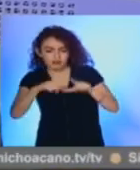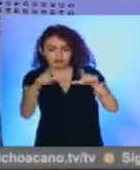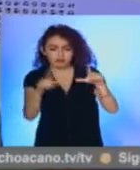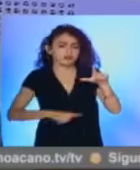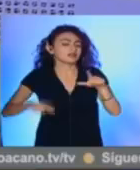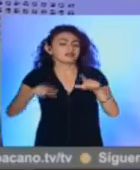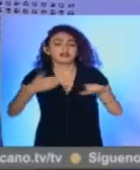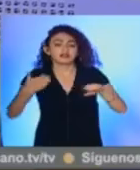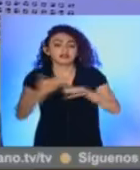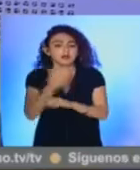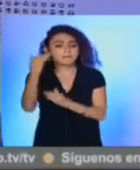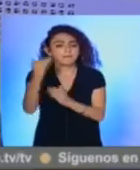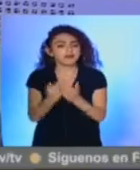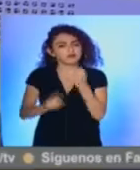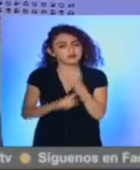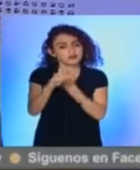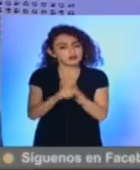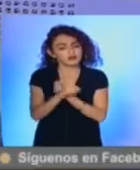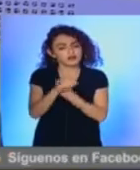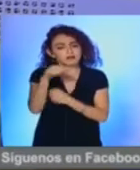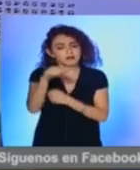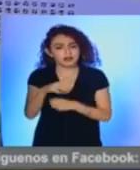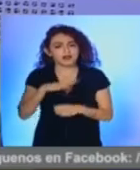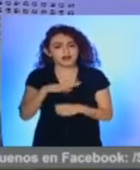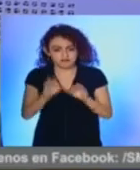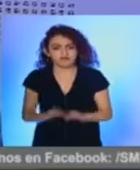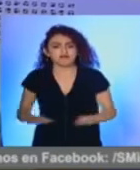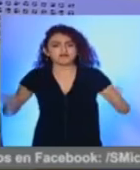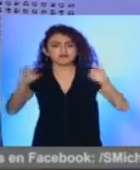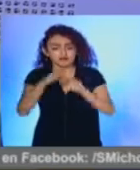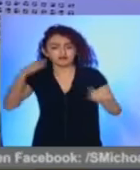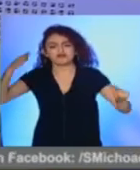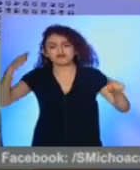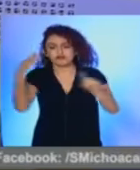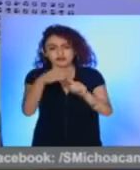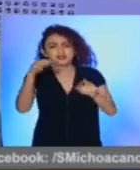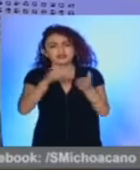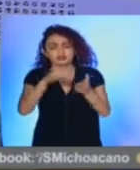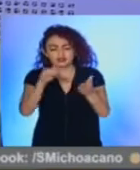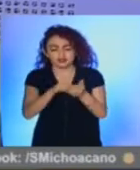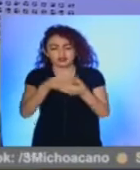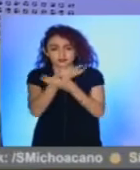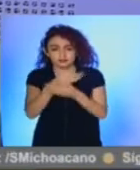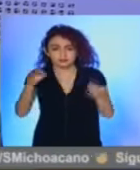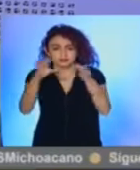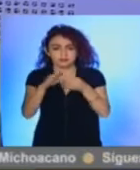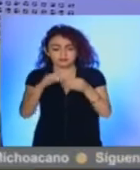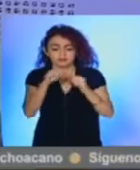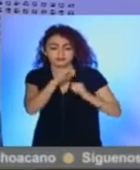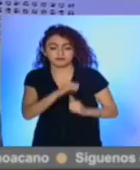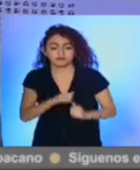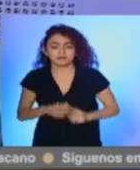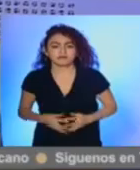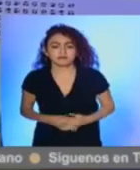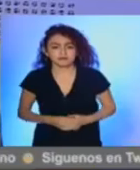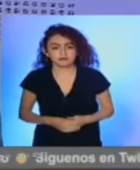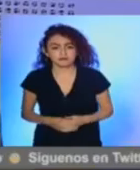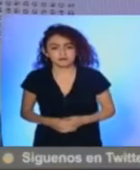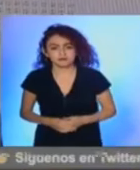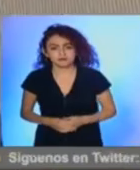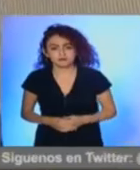entidad fue de las menos afectadas. Aún hay importantes retos económicos, así lo señalan las autoridades.